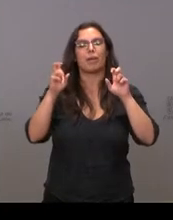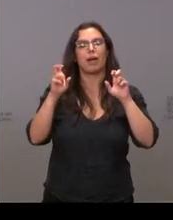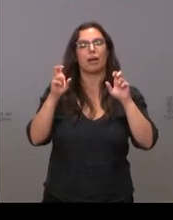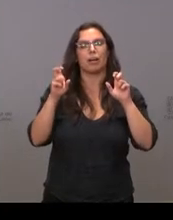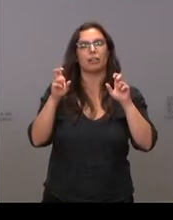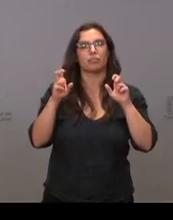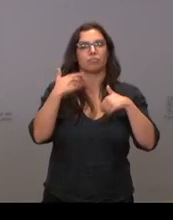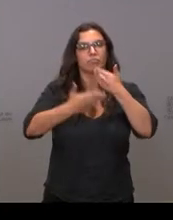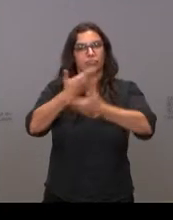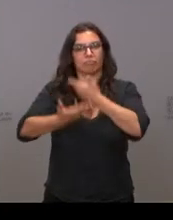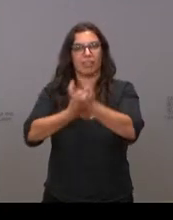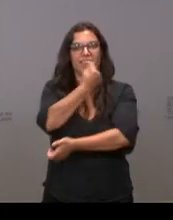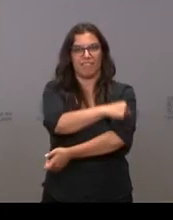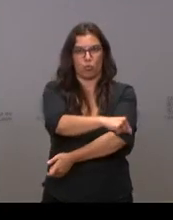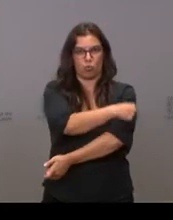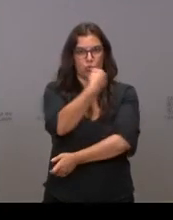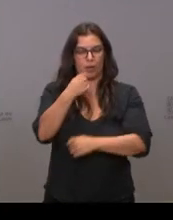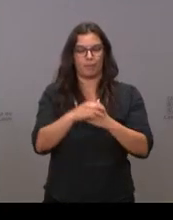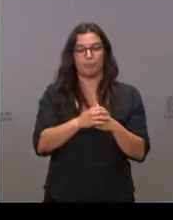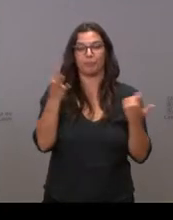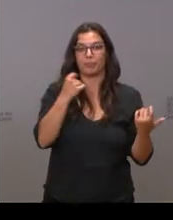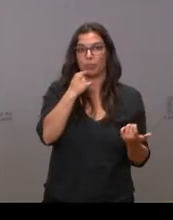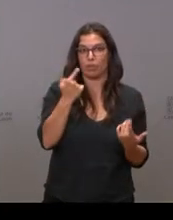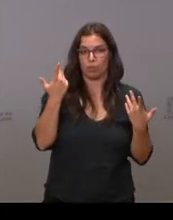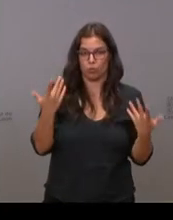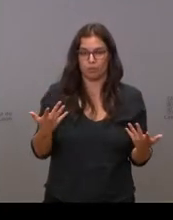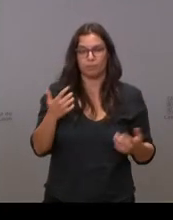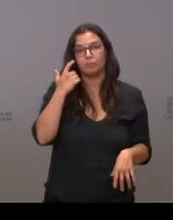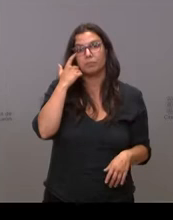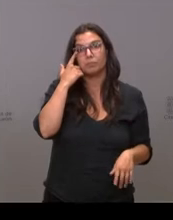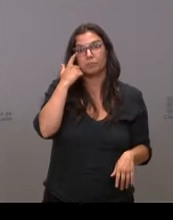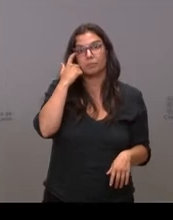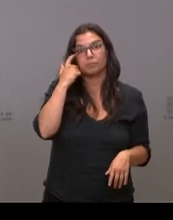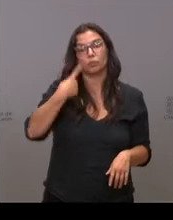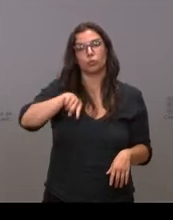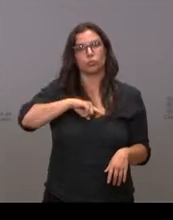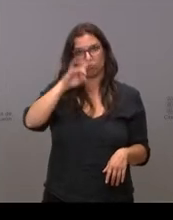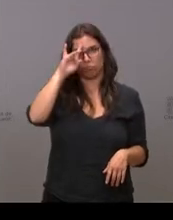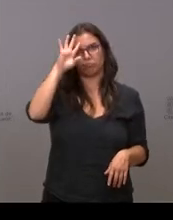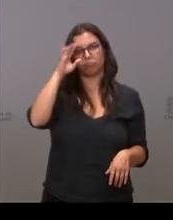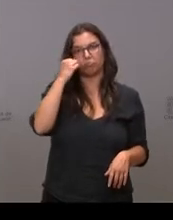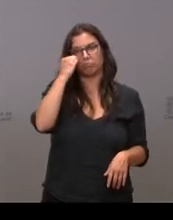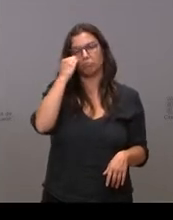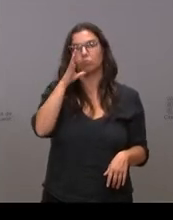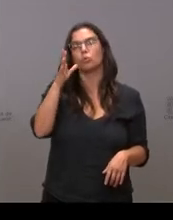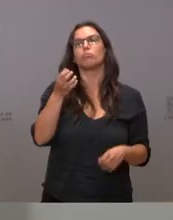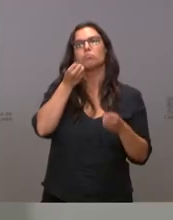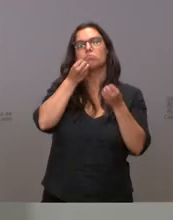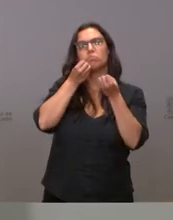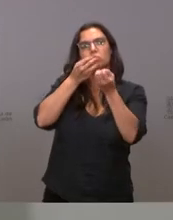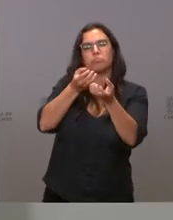de vacunación. Voy decir que hemos visto con sorpresa algunas declaraciones